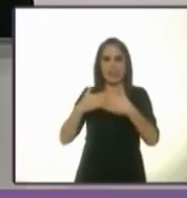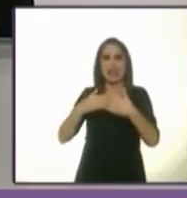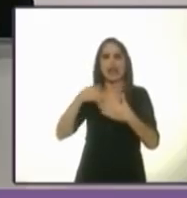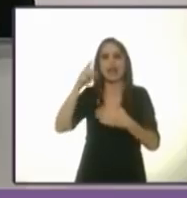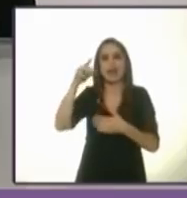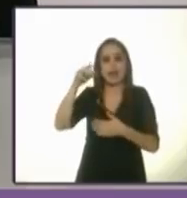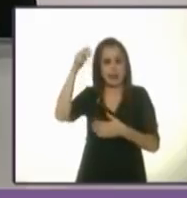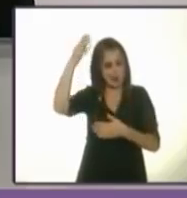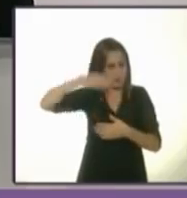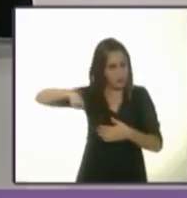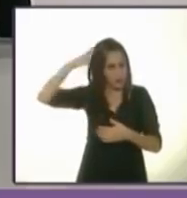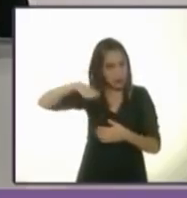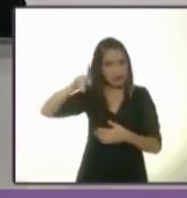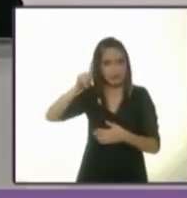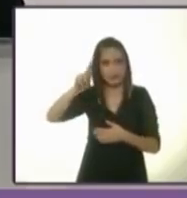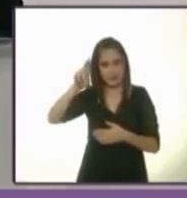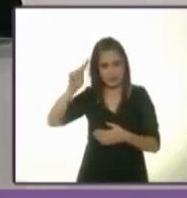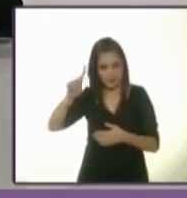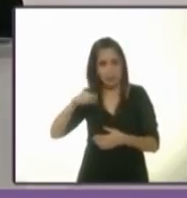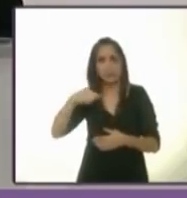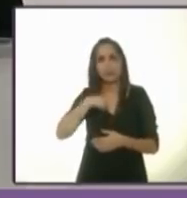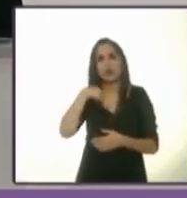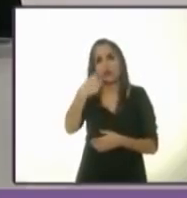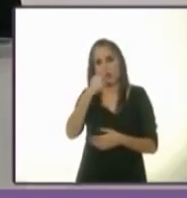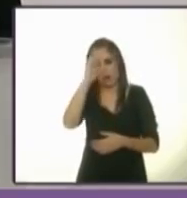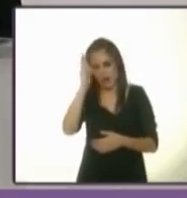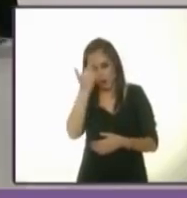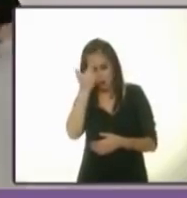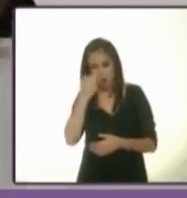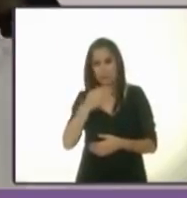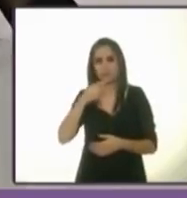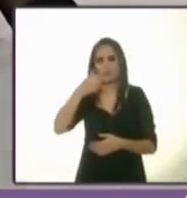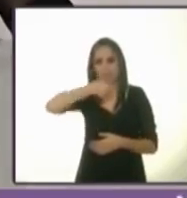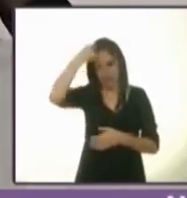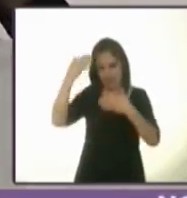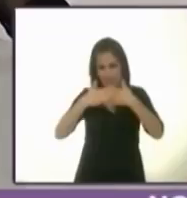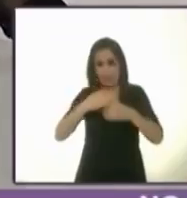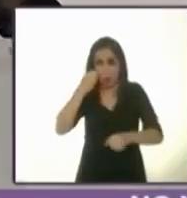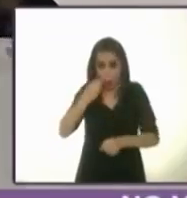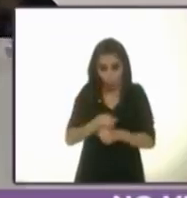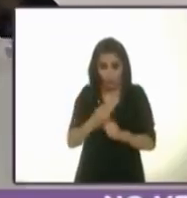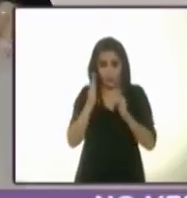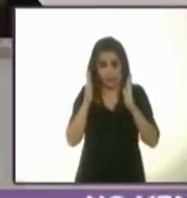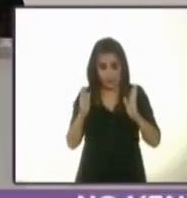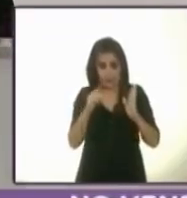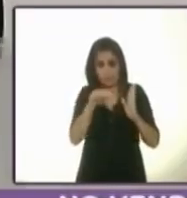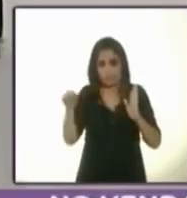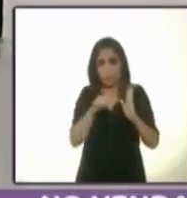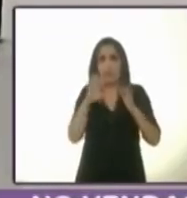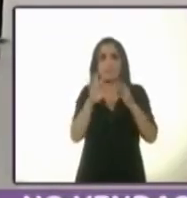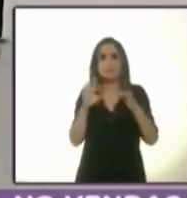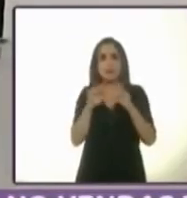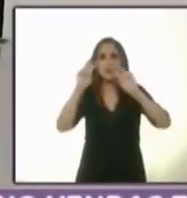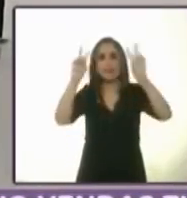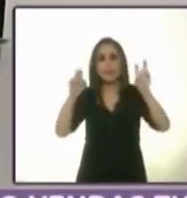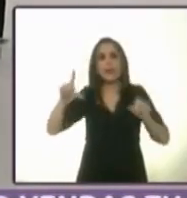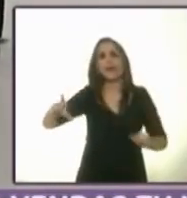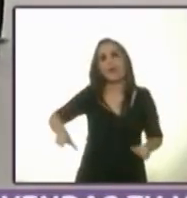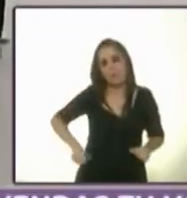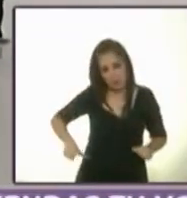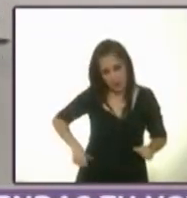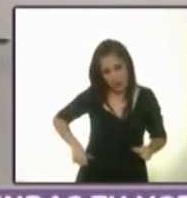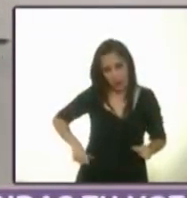México al frente, Alejandra Barrales. Nada más le recuerdo a los candidatos que en este bloque estamos platicando de los temas de gobierno.